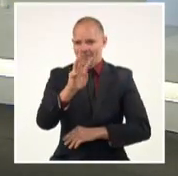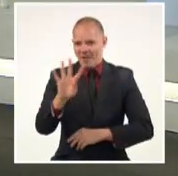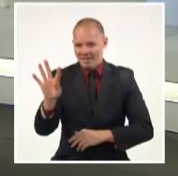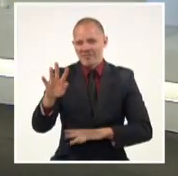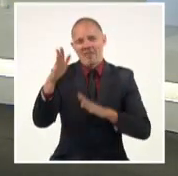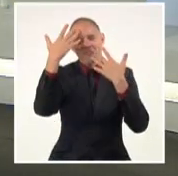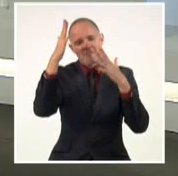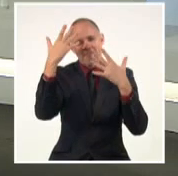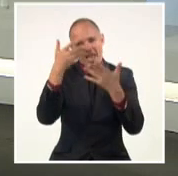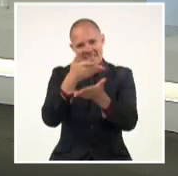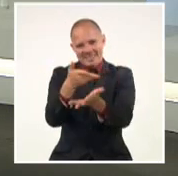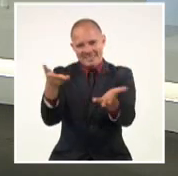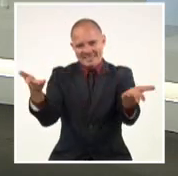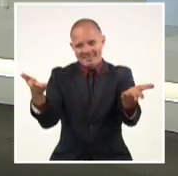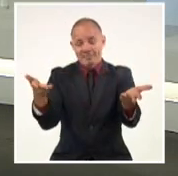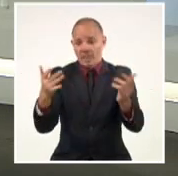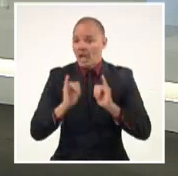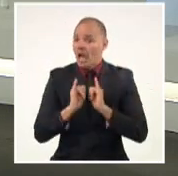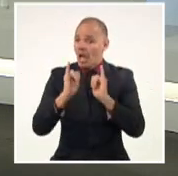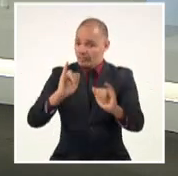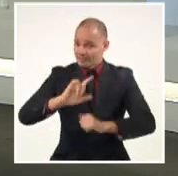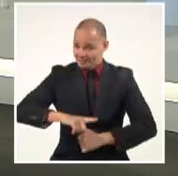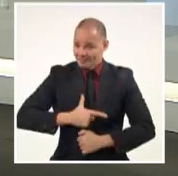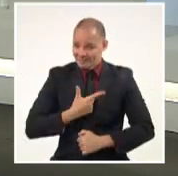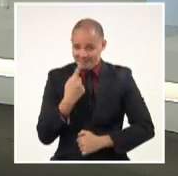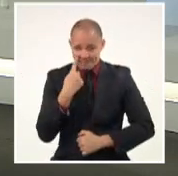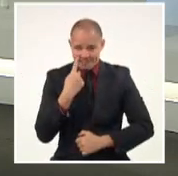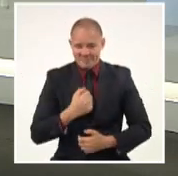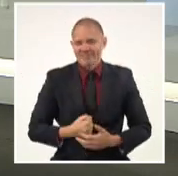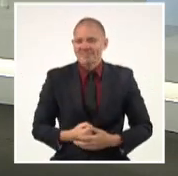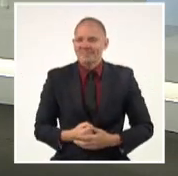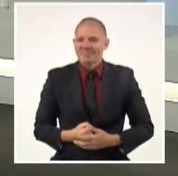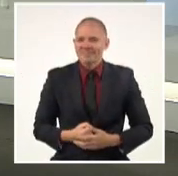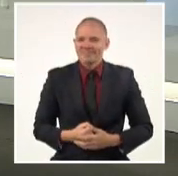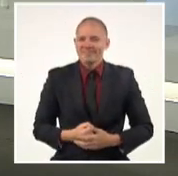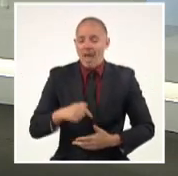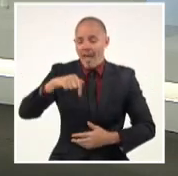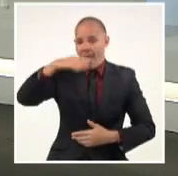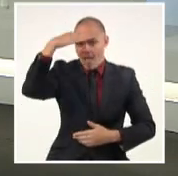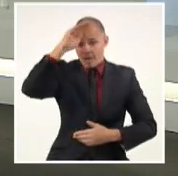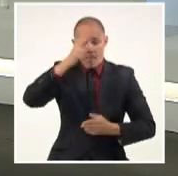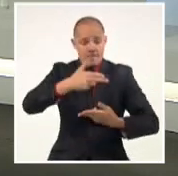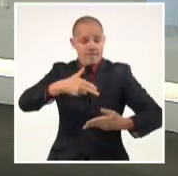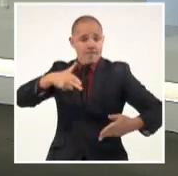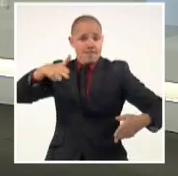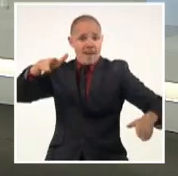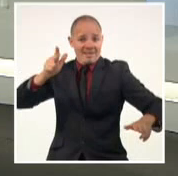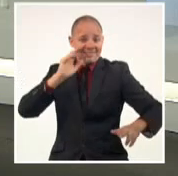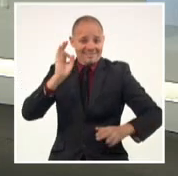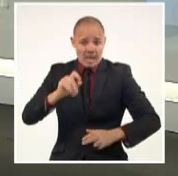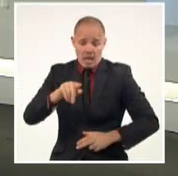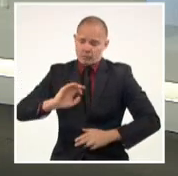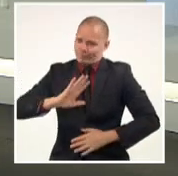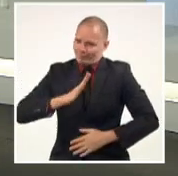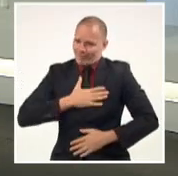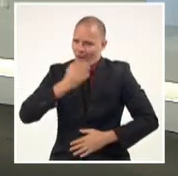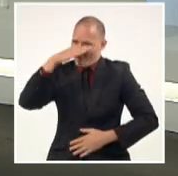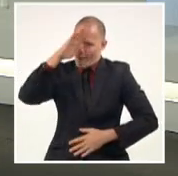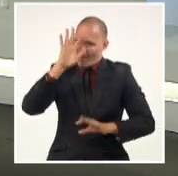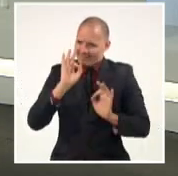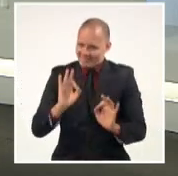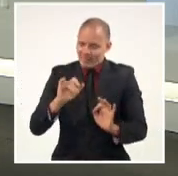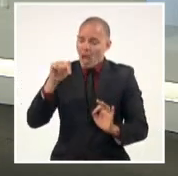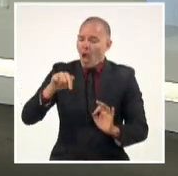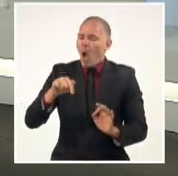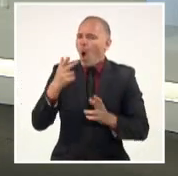comparto algunas informaciones del ámbito cultural. El Ballet Nacional de Cuba, Patrimonio Cultural de la Nación, dedicó su